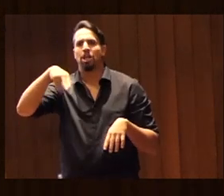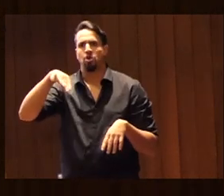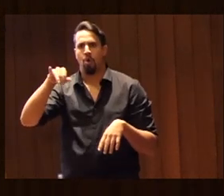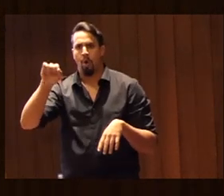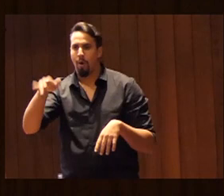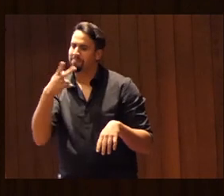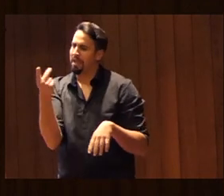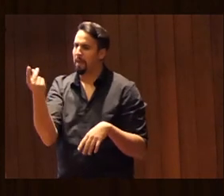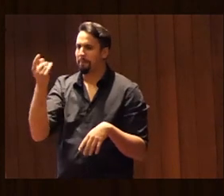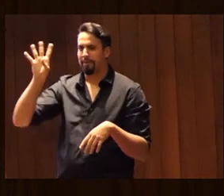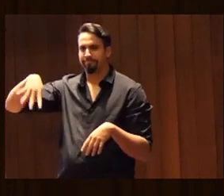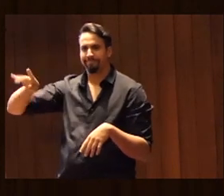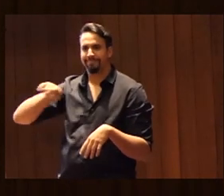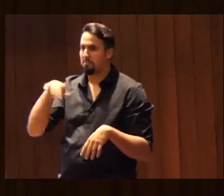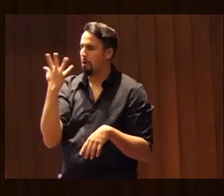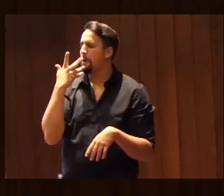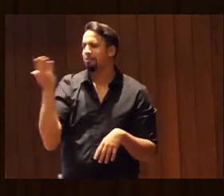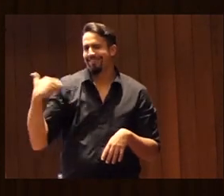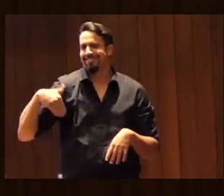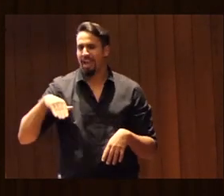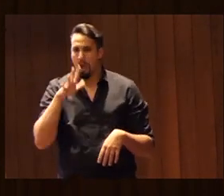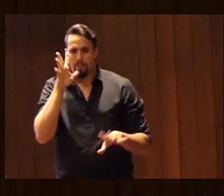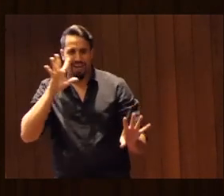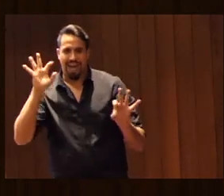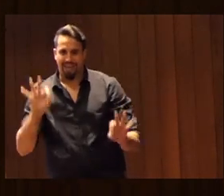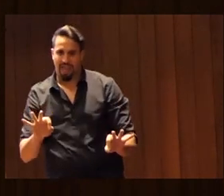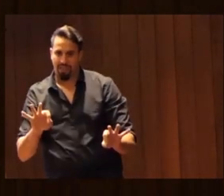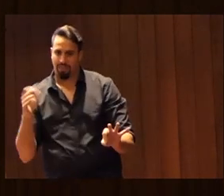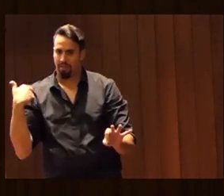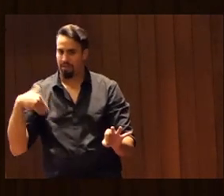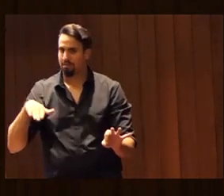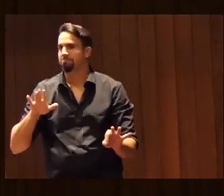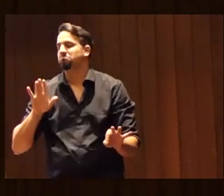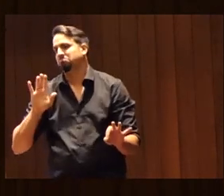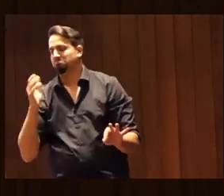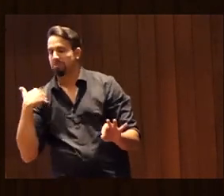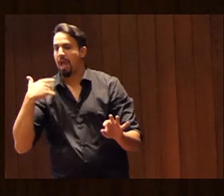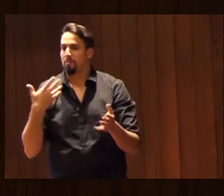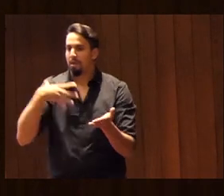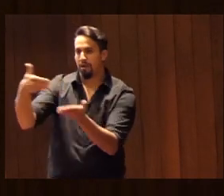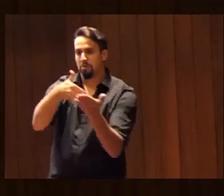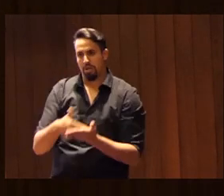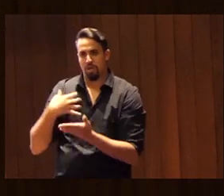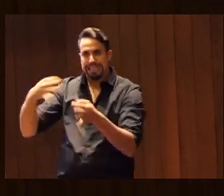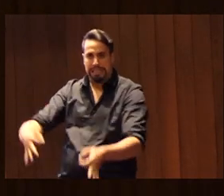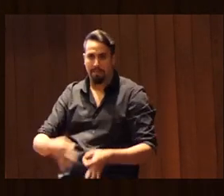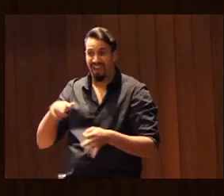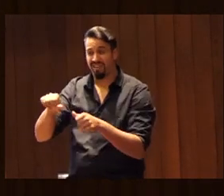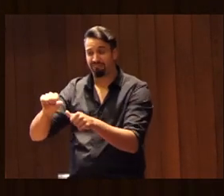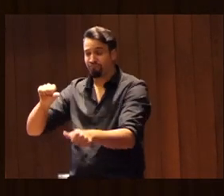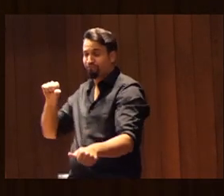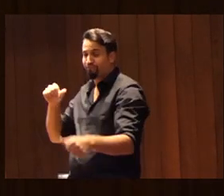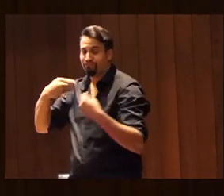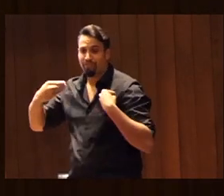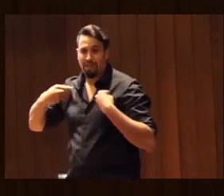Echegaray, muchos ya la conocen porque siempre intentamos contar con sus aportaciones, ella lleva toda una vida personal